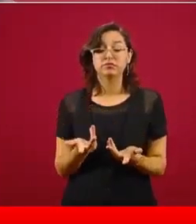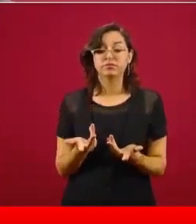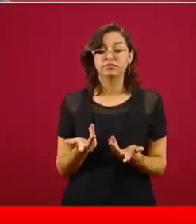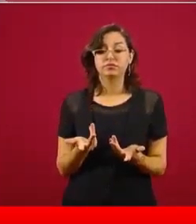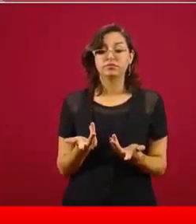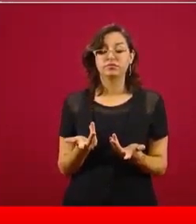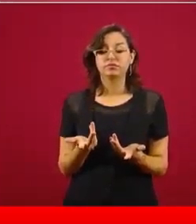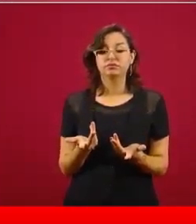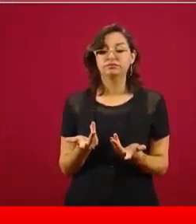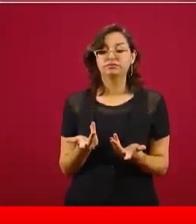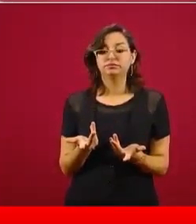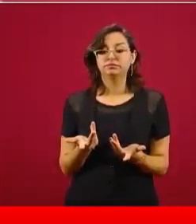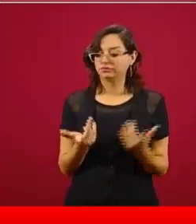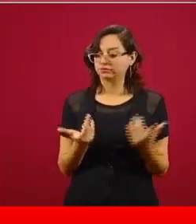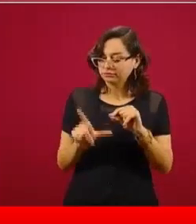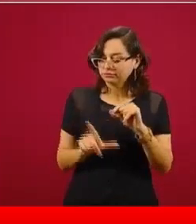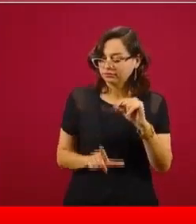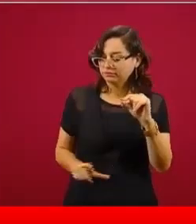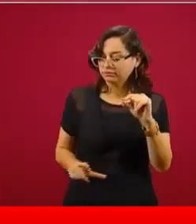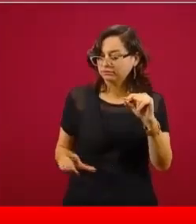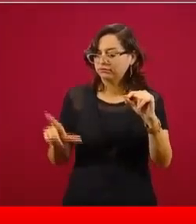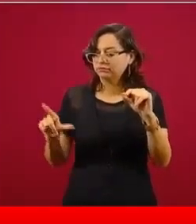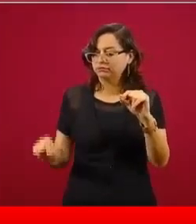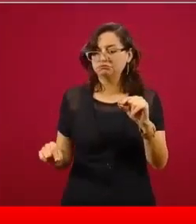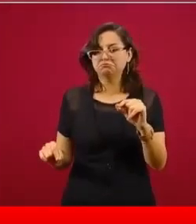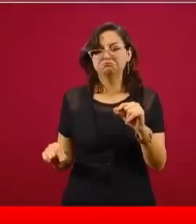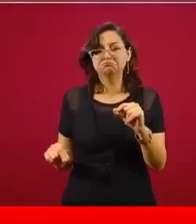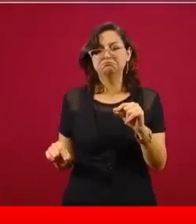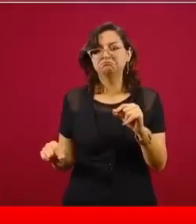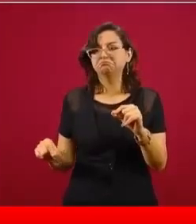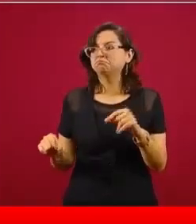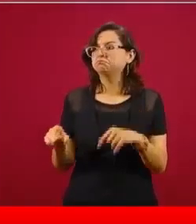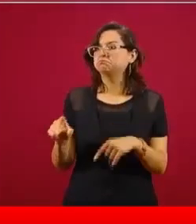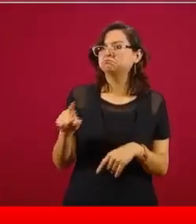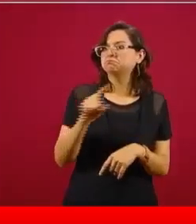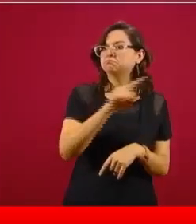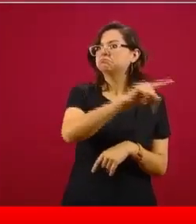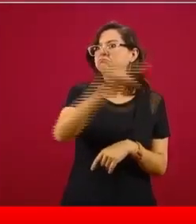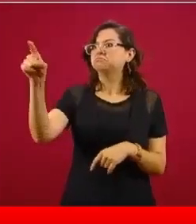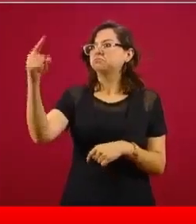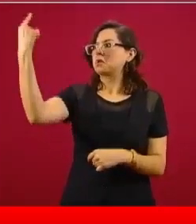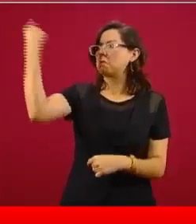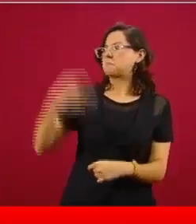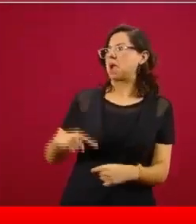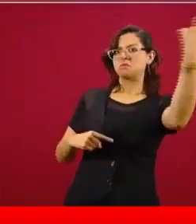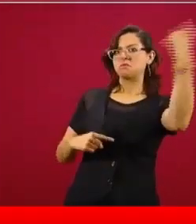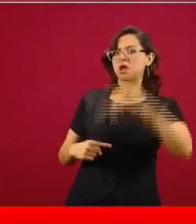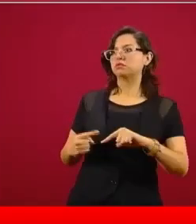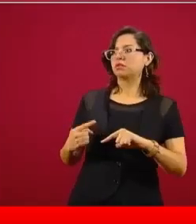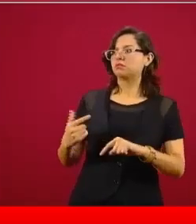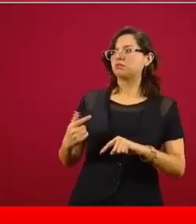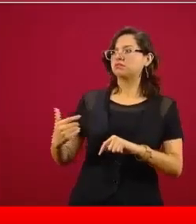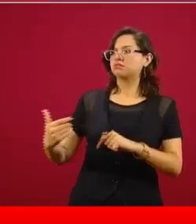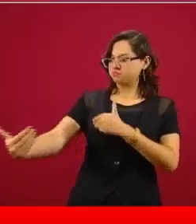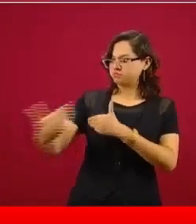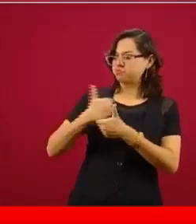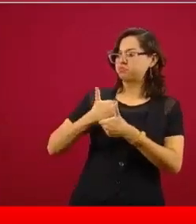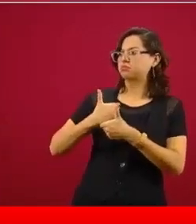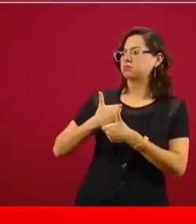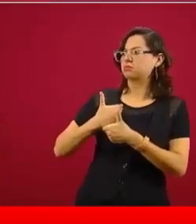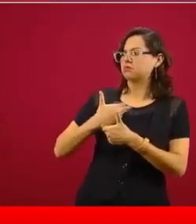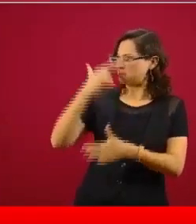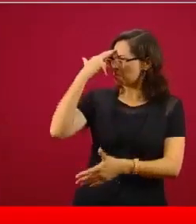violando nuestra soberanía, faltándonos el respeto. nos decían